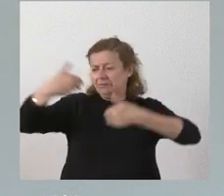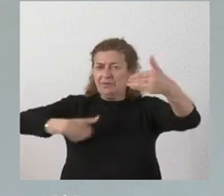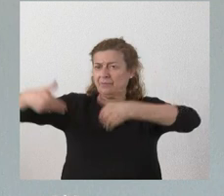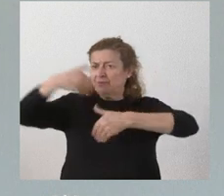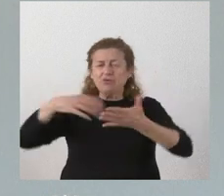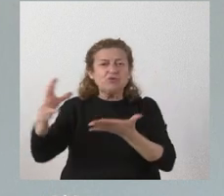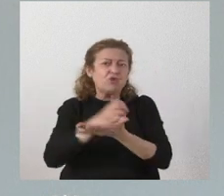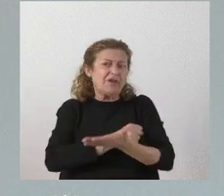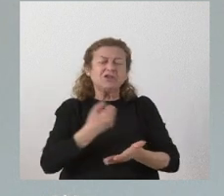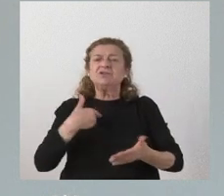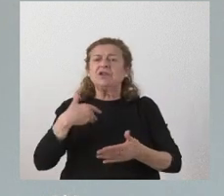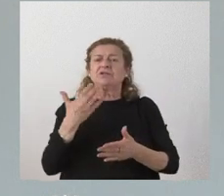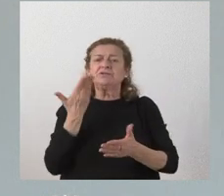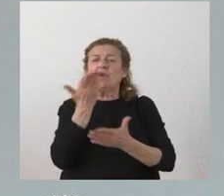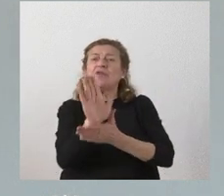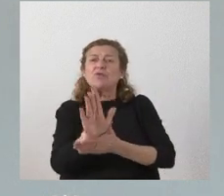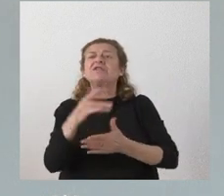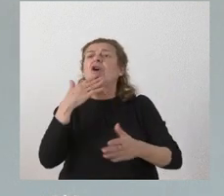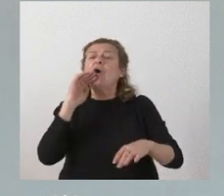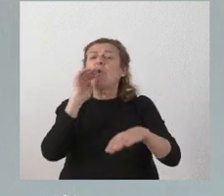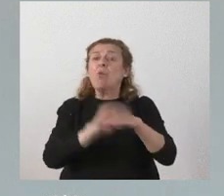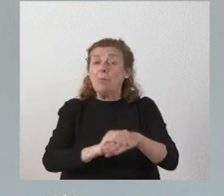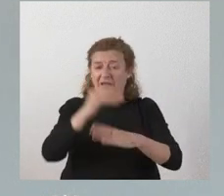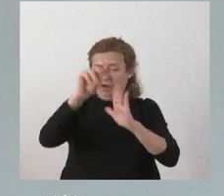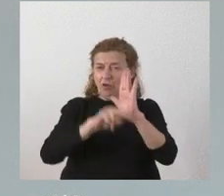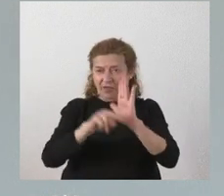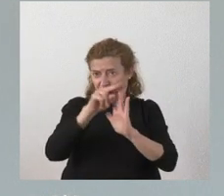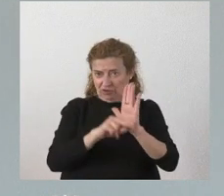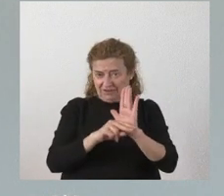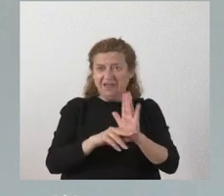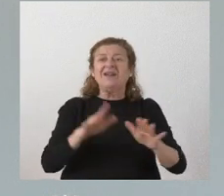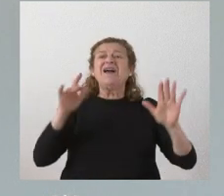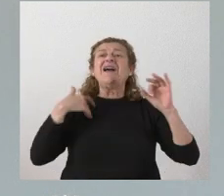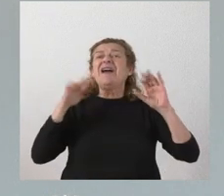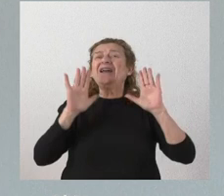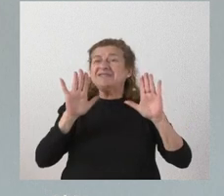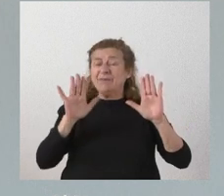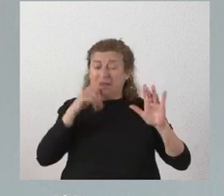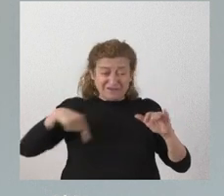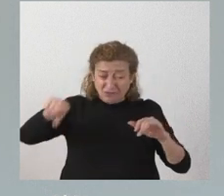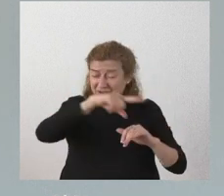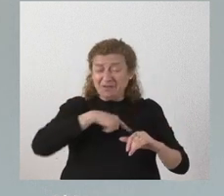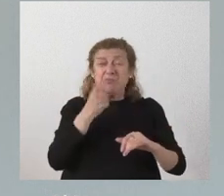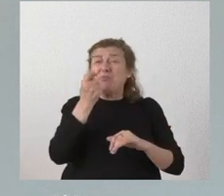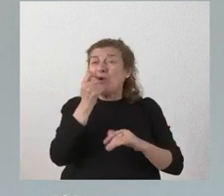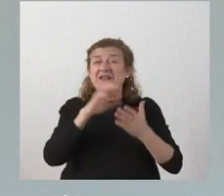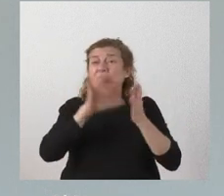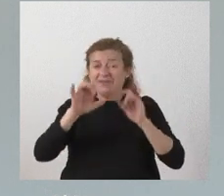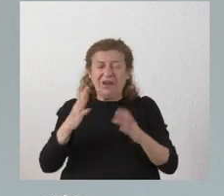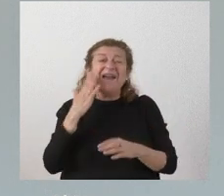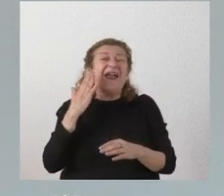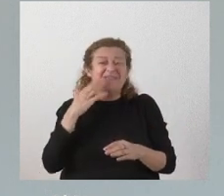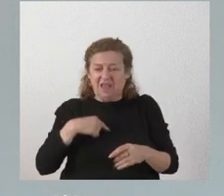de solicitudes que hayan cumplido las condiciones estamos entre las muy pocas comunidades autónomas que ofrecen esta garantía